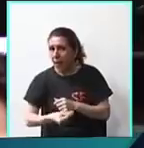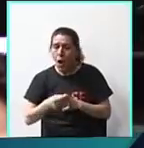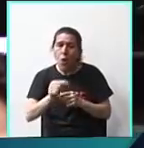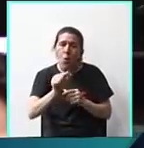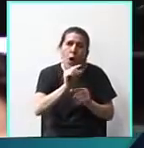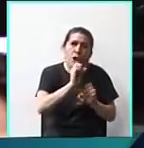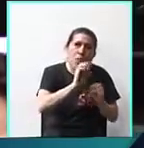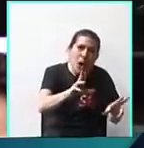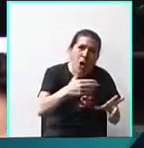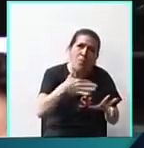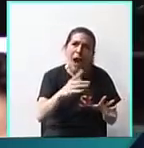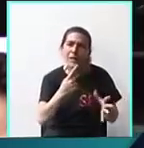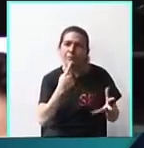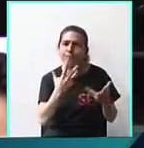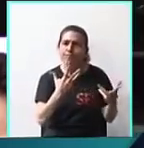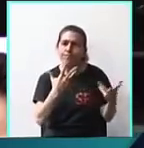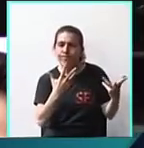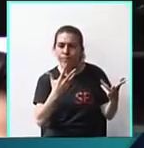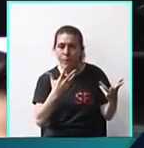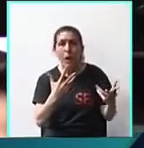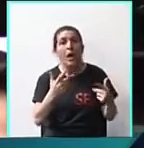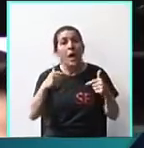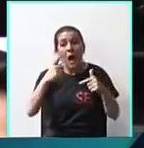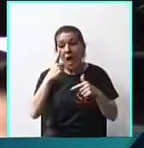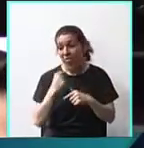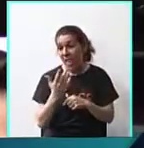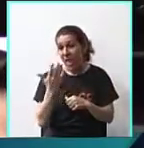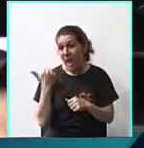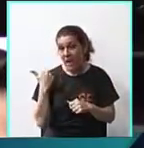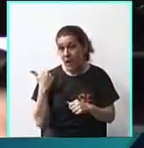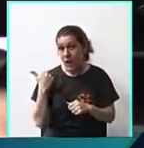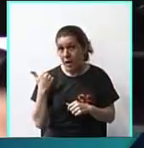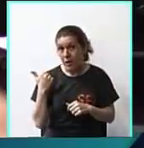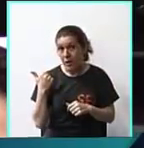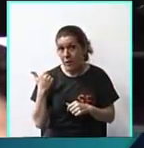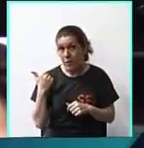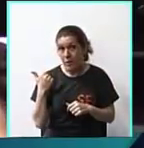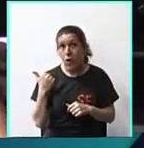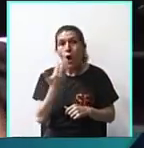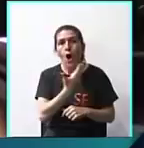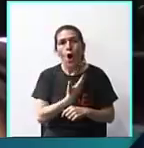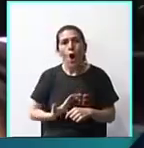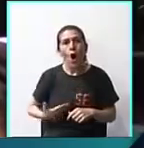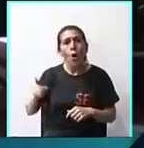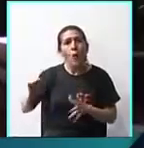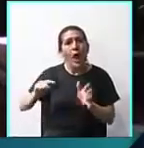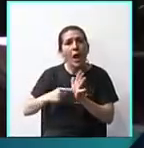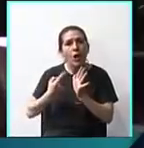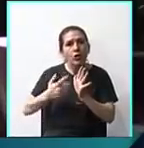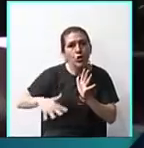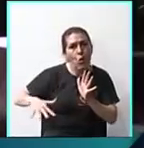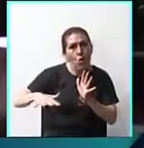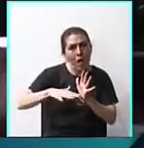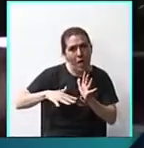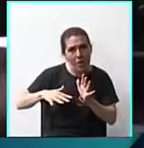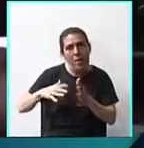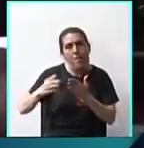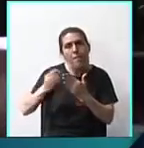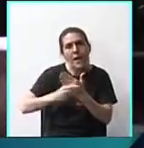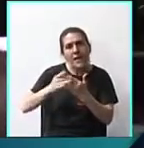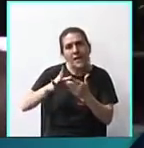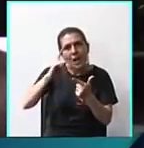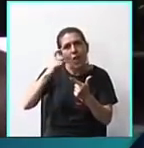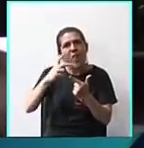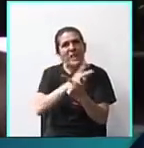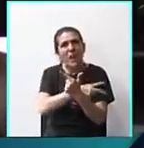un poquito más inseguros. En el día de ayer, el gobierno de la ciudad de Buenos Aires, el Ministerio de